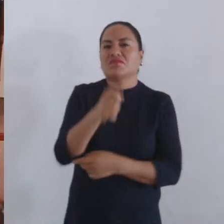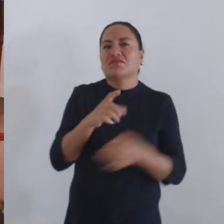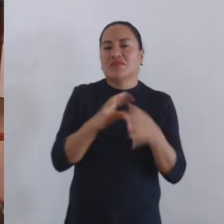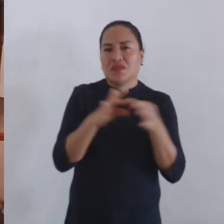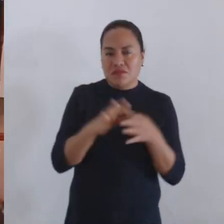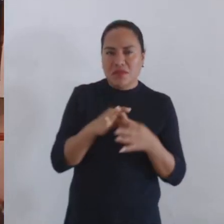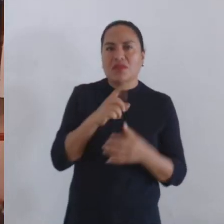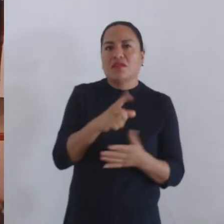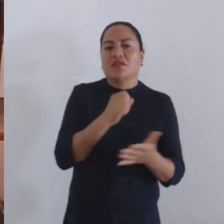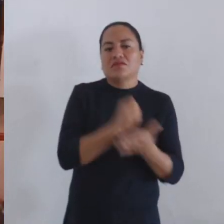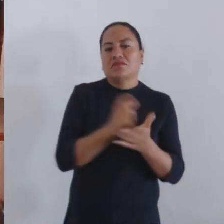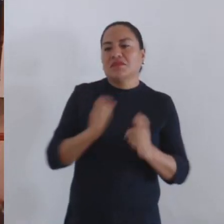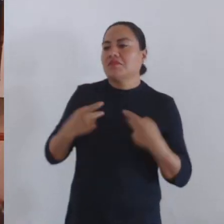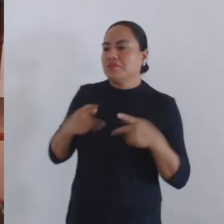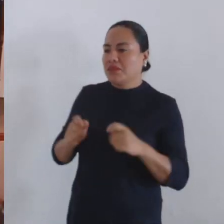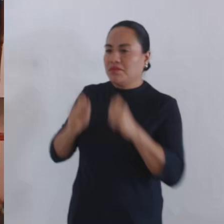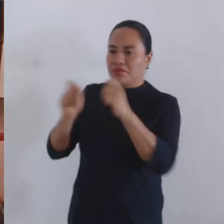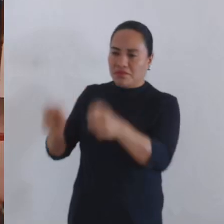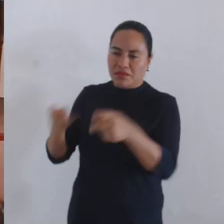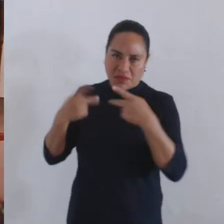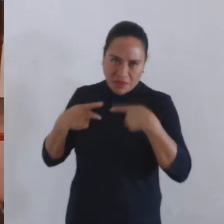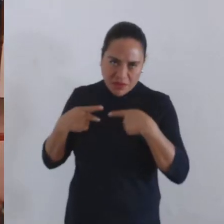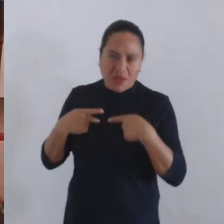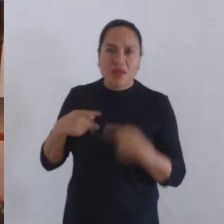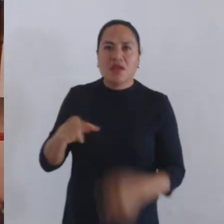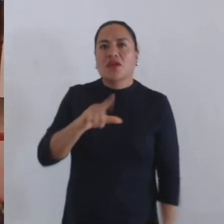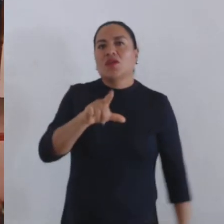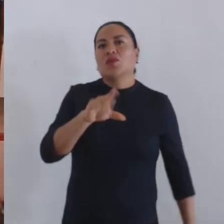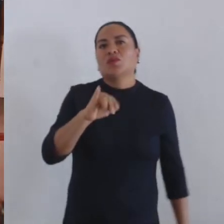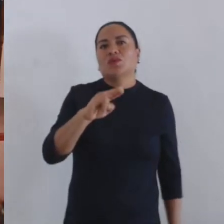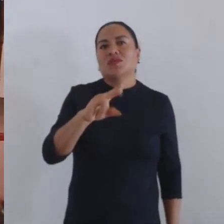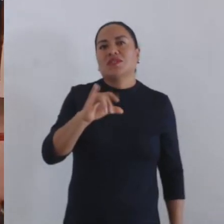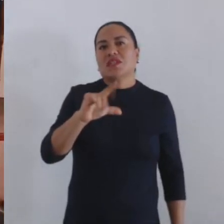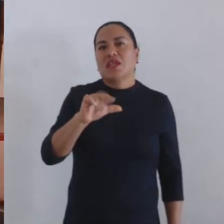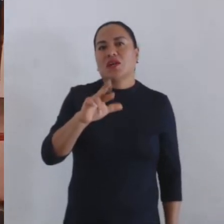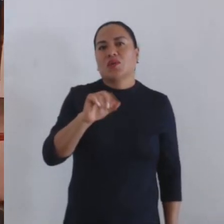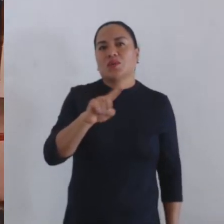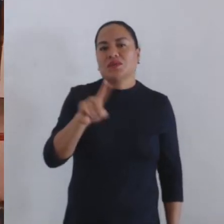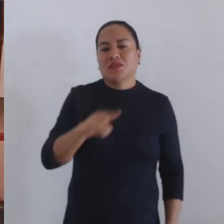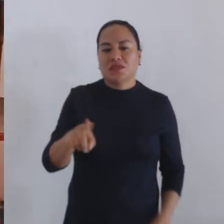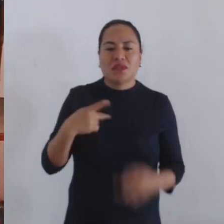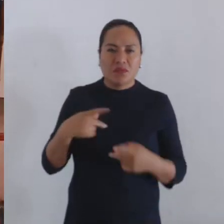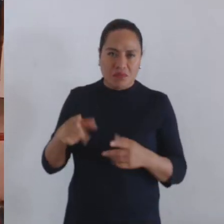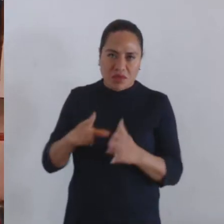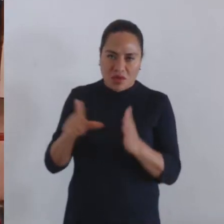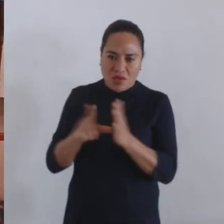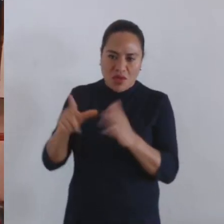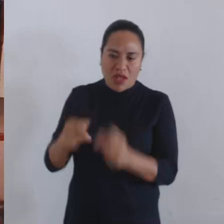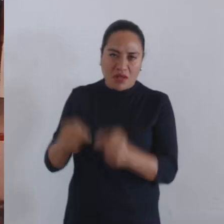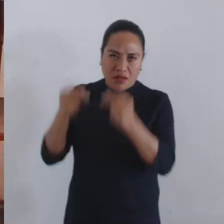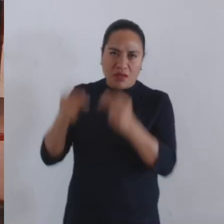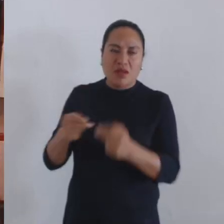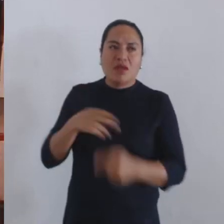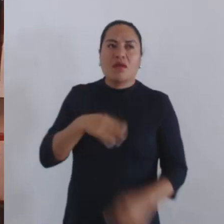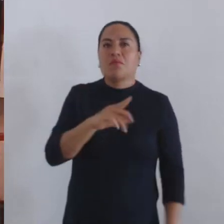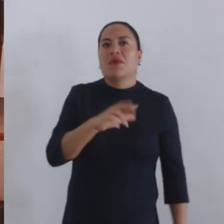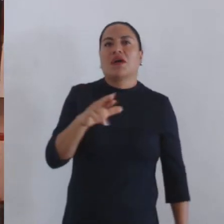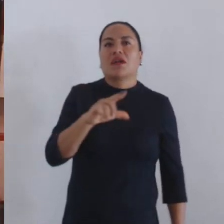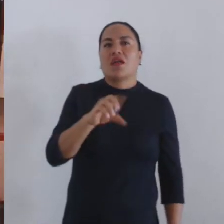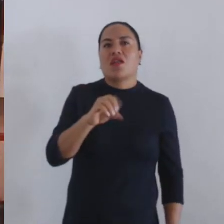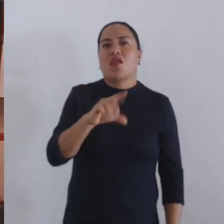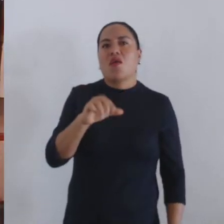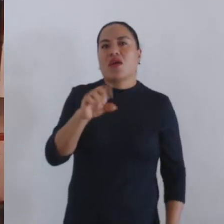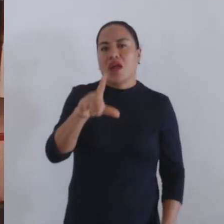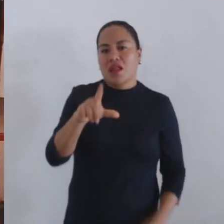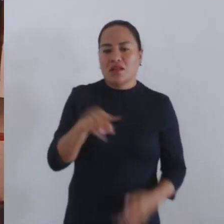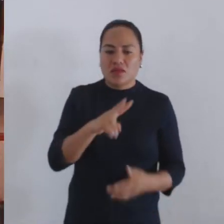determina aprobar la sesión de derechos a favor de la ciudadana Lucila Ruiz, respecto del puesto barra local, 221,